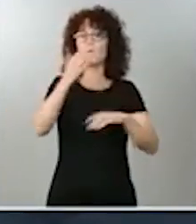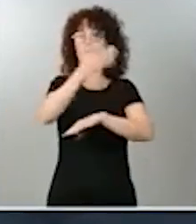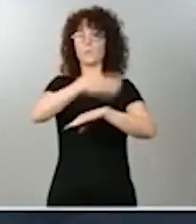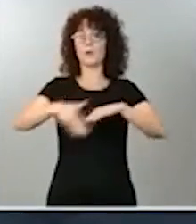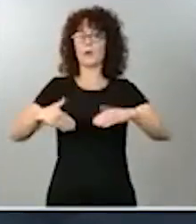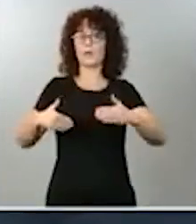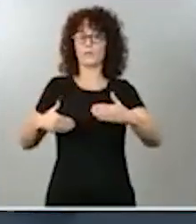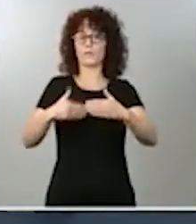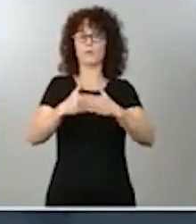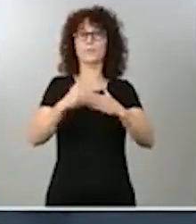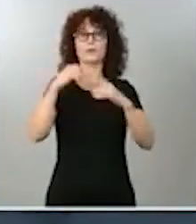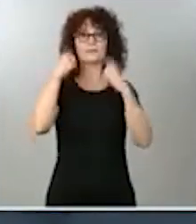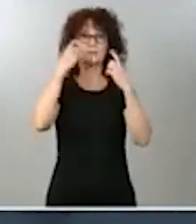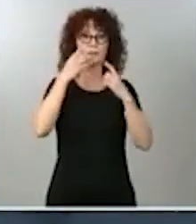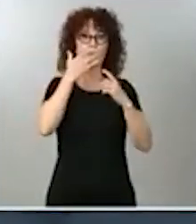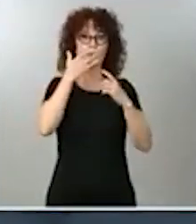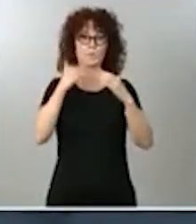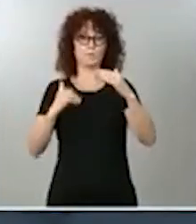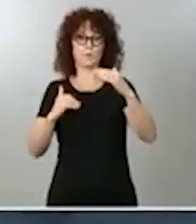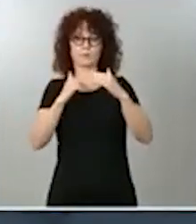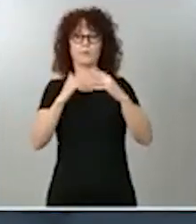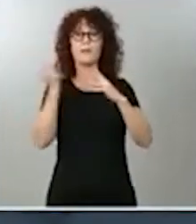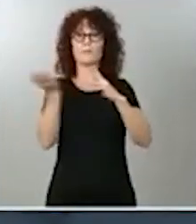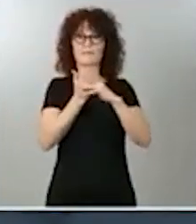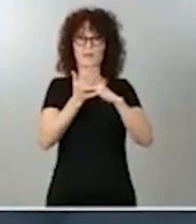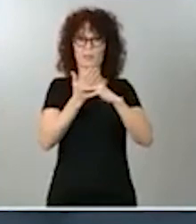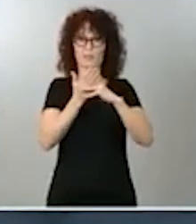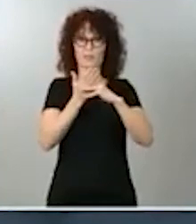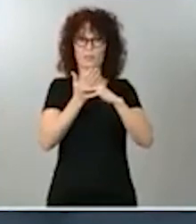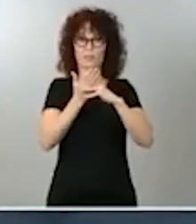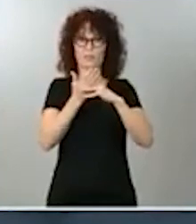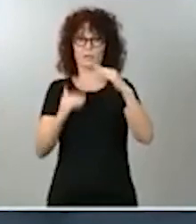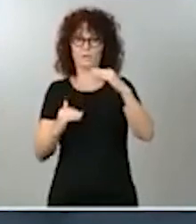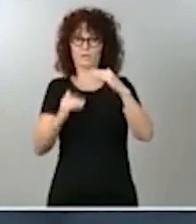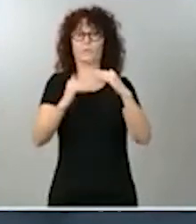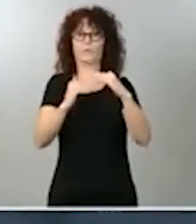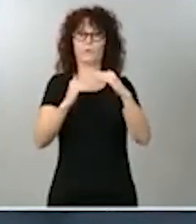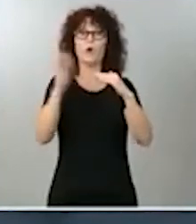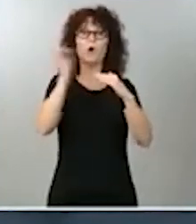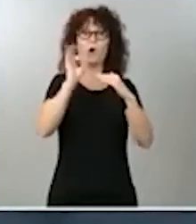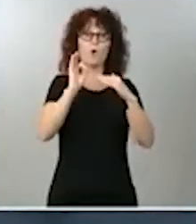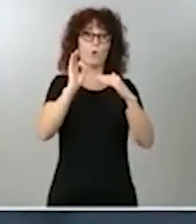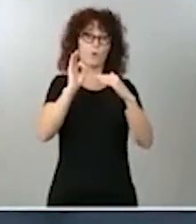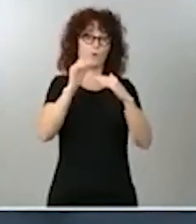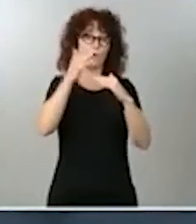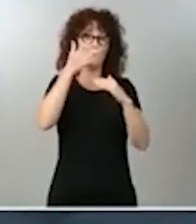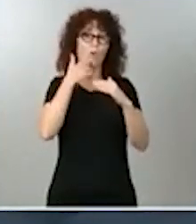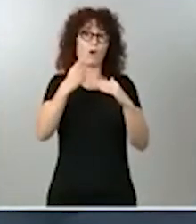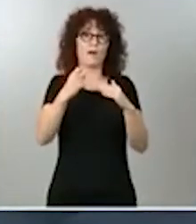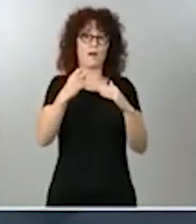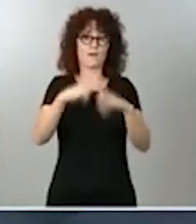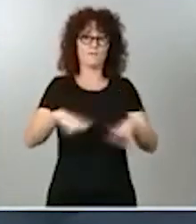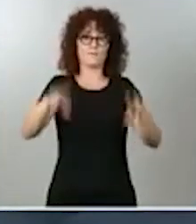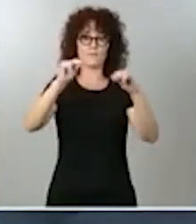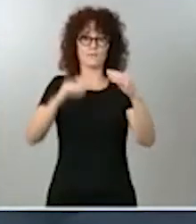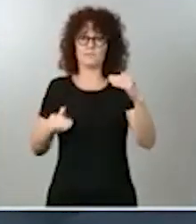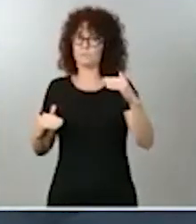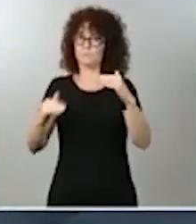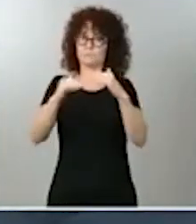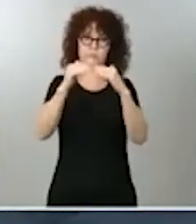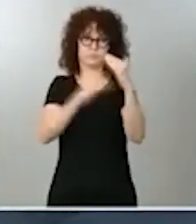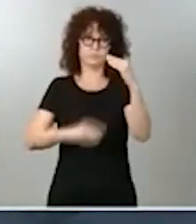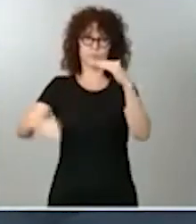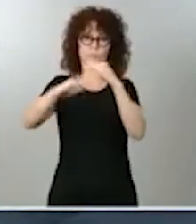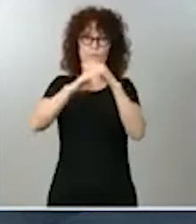mitad o para incluso acabar, si fuera el caso, con esta brecha de género. Y luego también saber si las herramientas